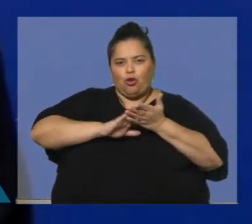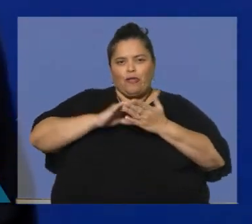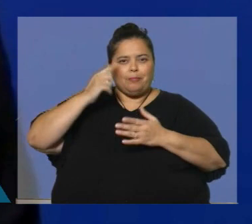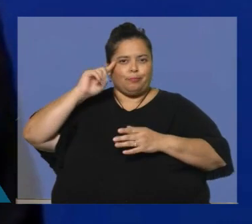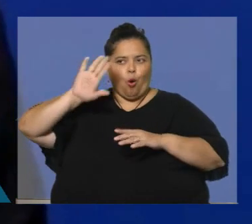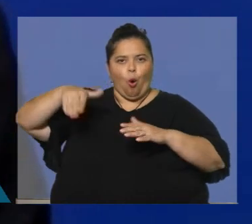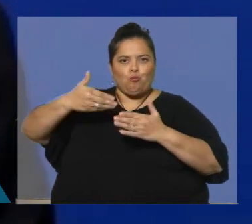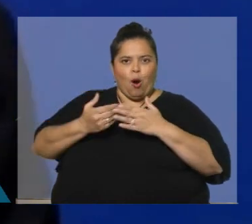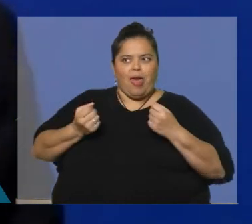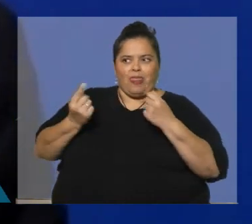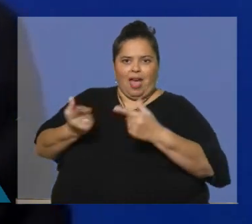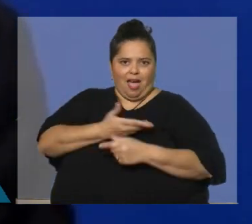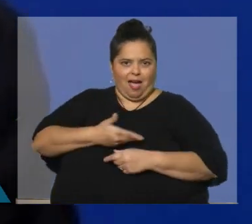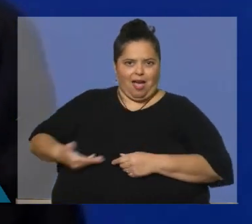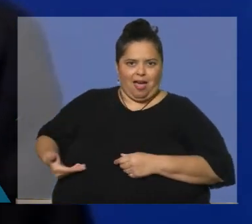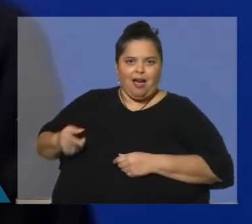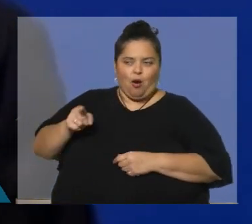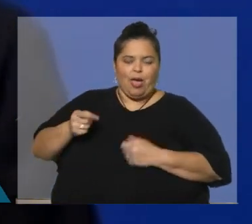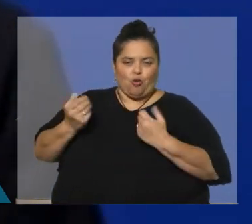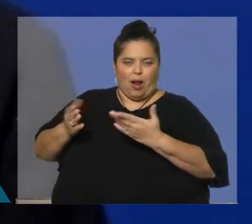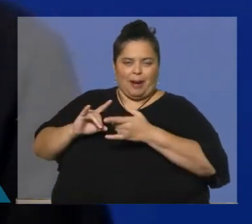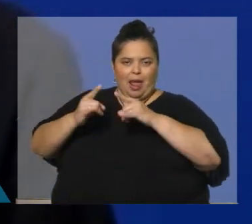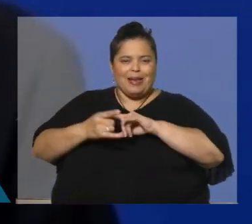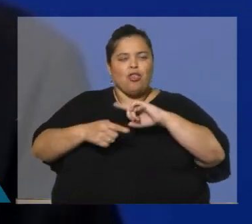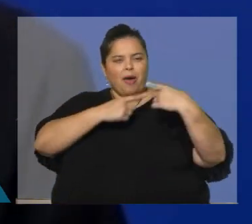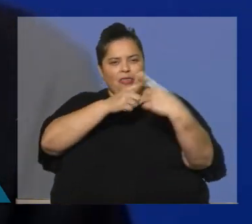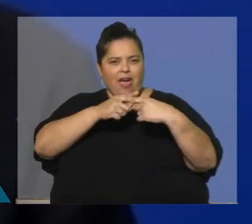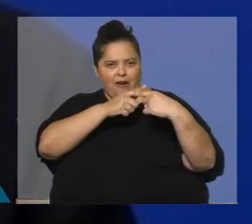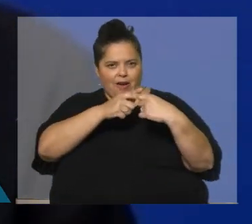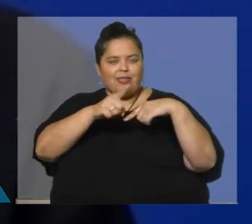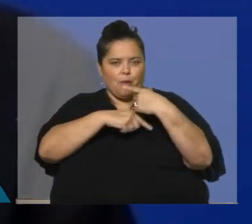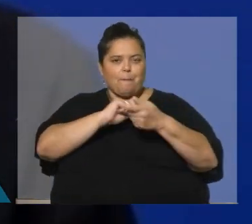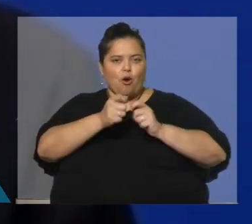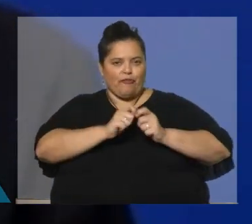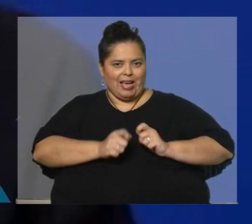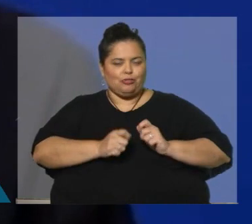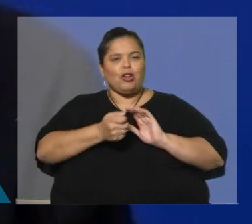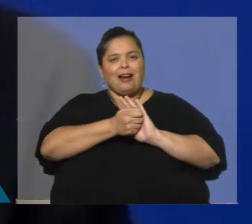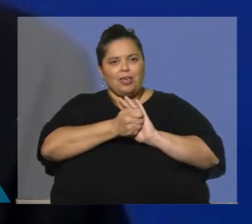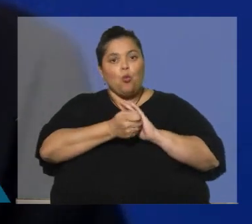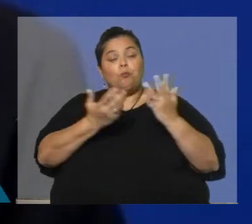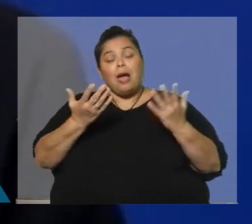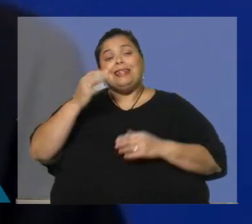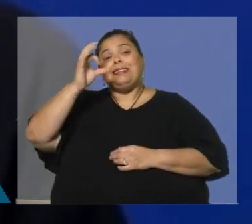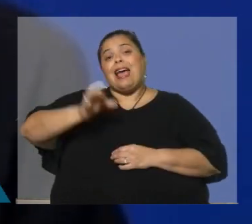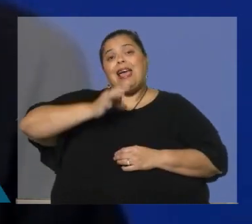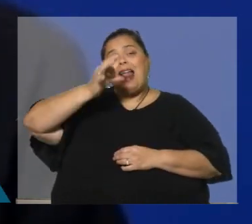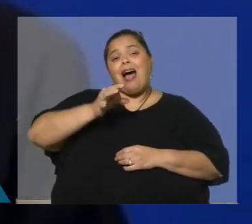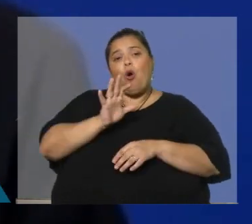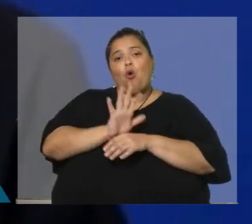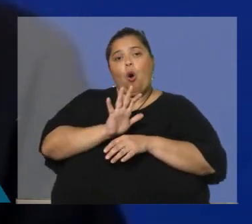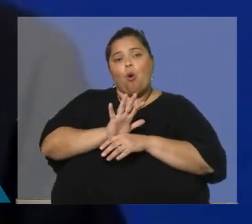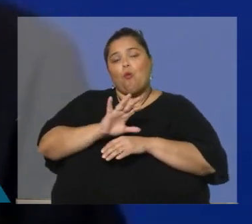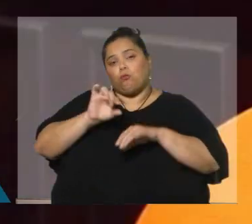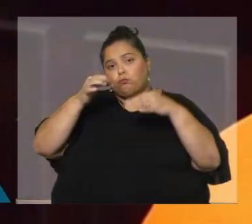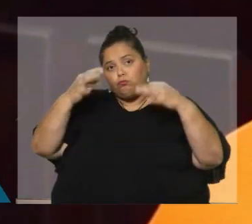Parlamento por el Poder Ejecutivo. Tras su debate y modificación de algunos artículos, el Senado, actuando como tercera Cámara, sancionó